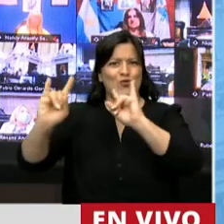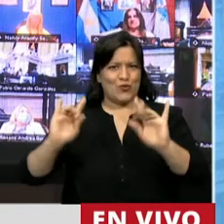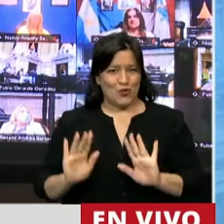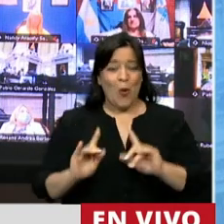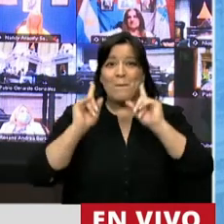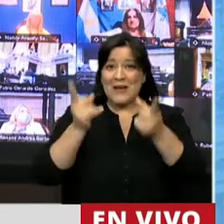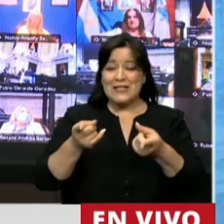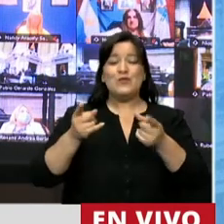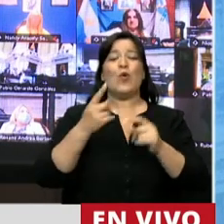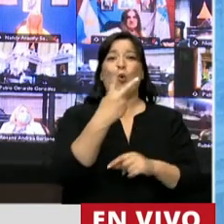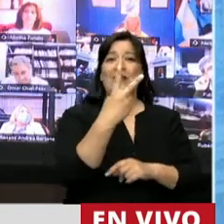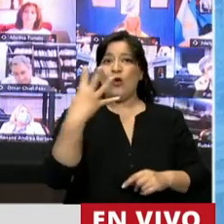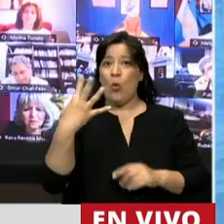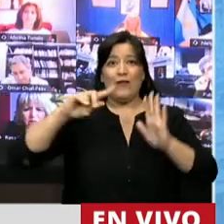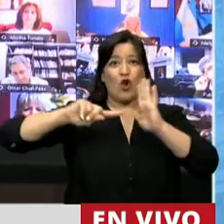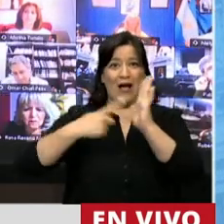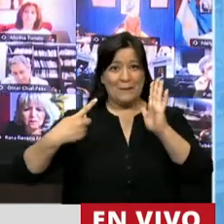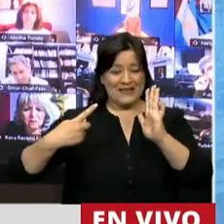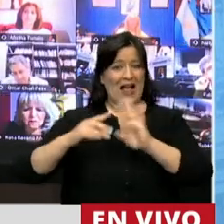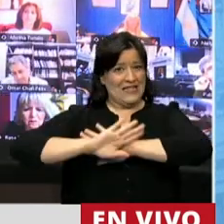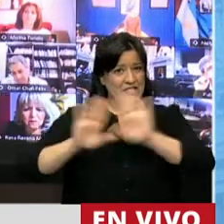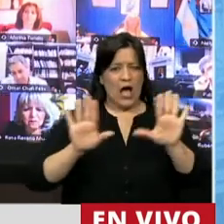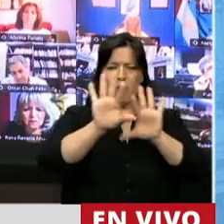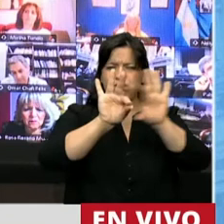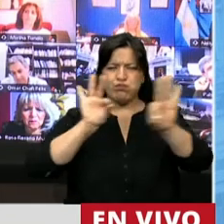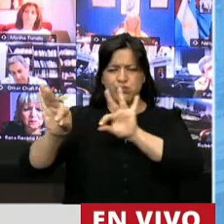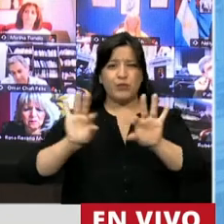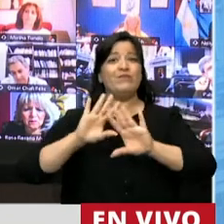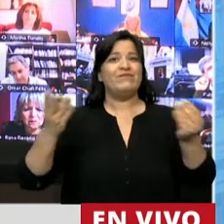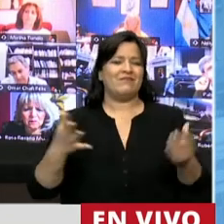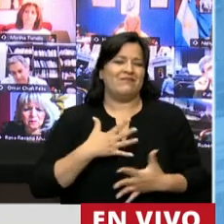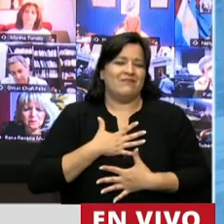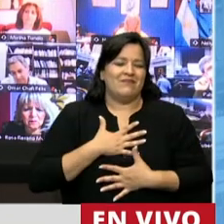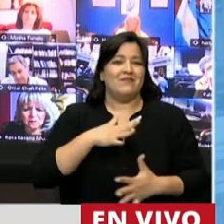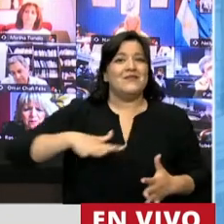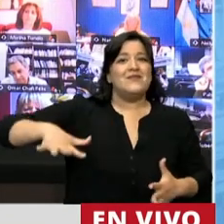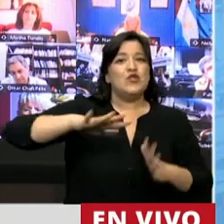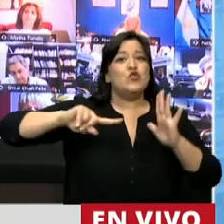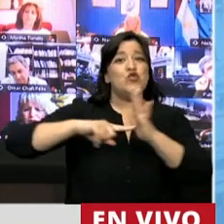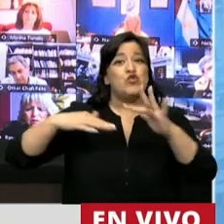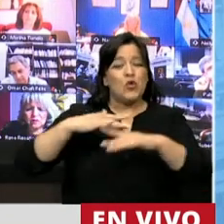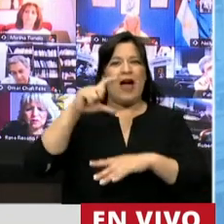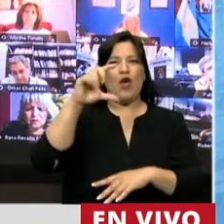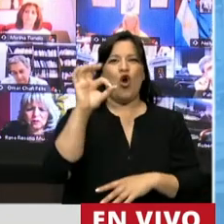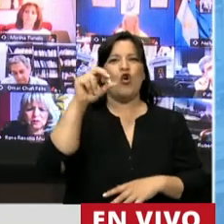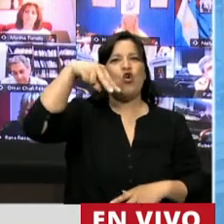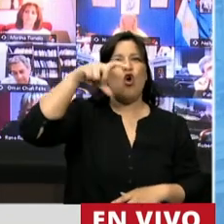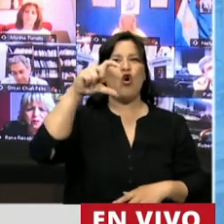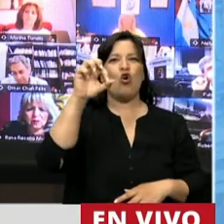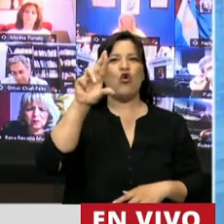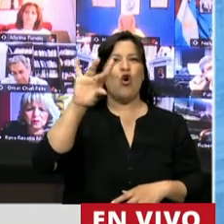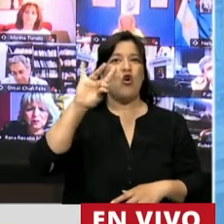capitales alternas que se han elegido, se encuentra, mi querida ciudad de Concordia, una ciudad